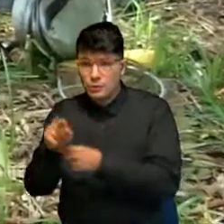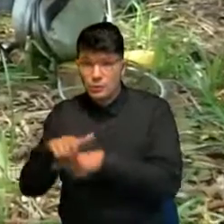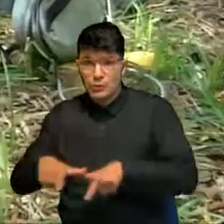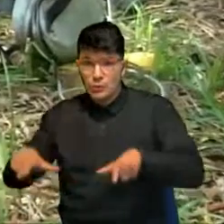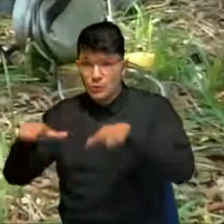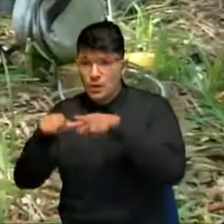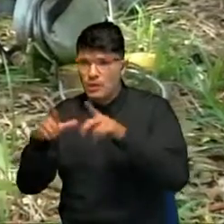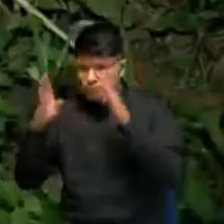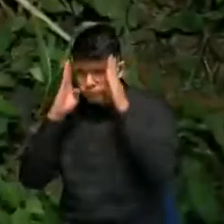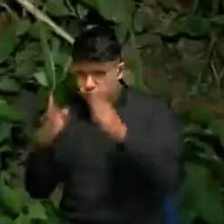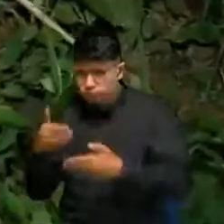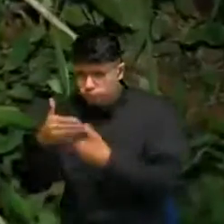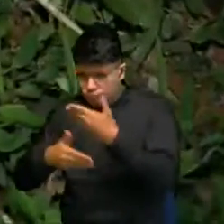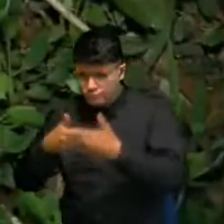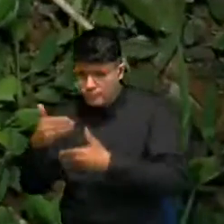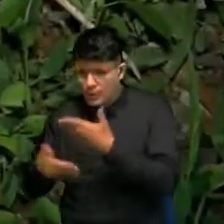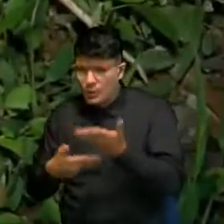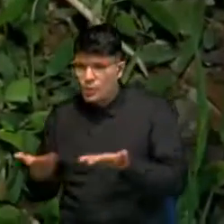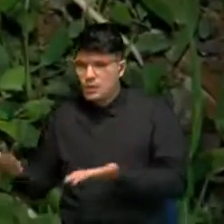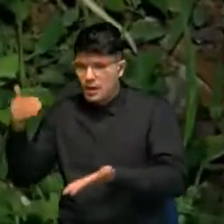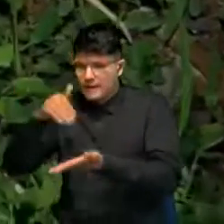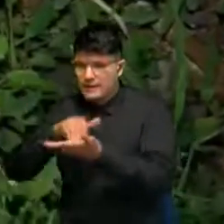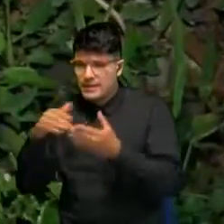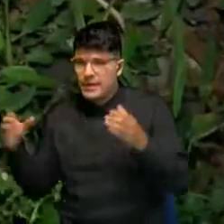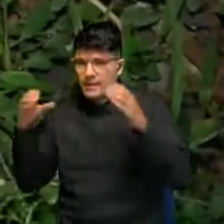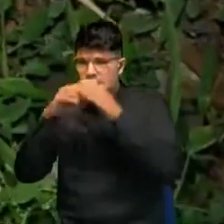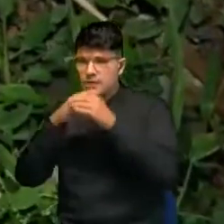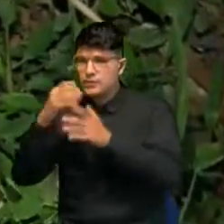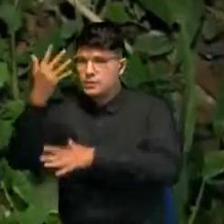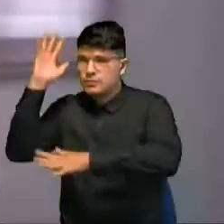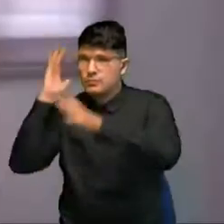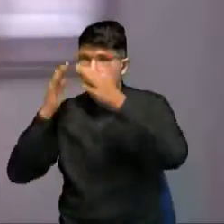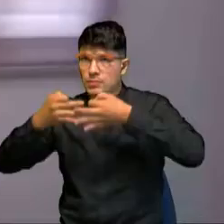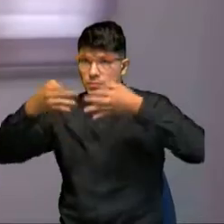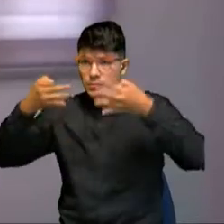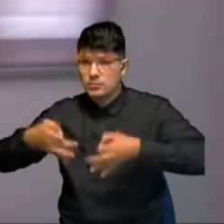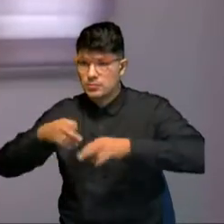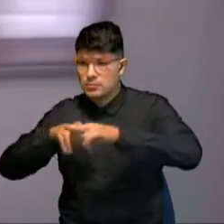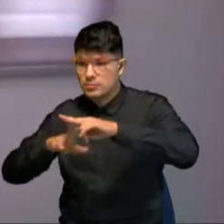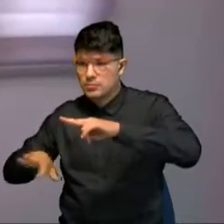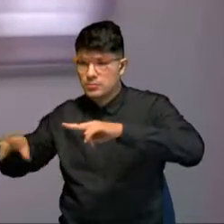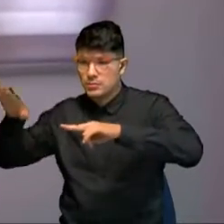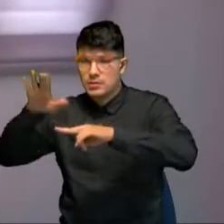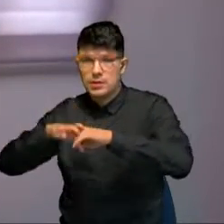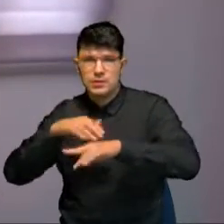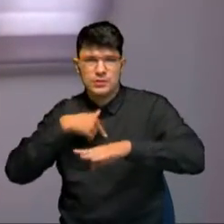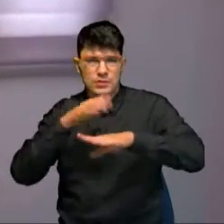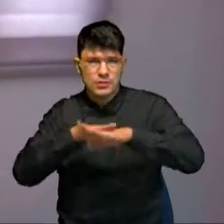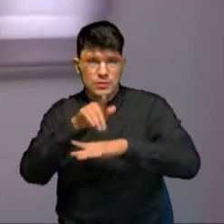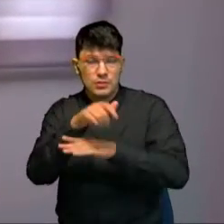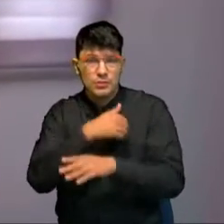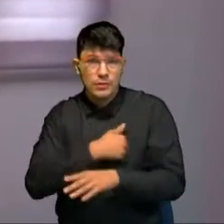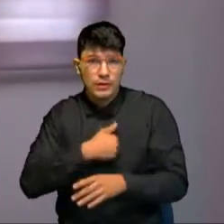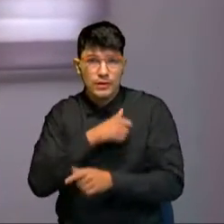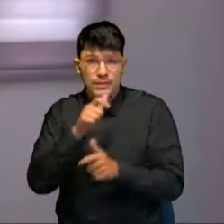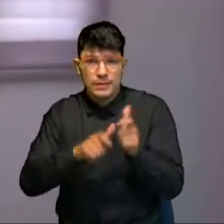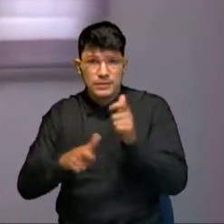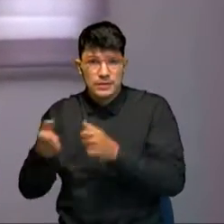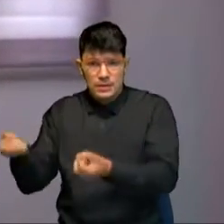proceso de adaptación a su hábitat. Hago ese llamado de que devuelvan o que nos